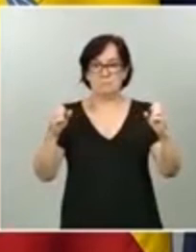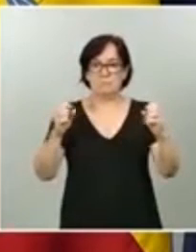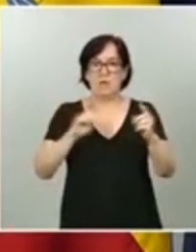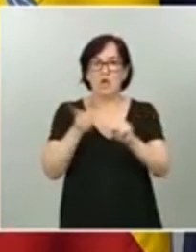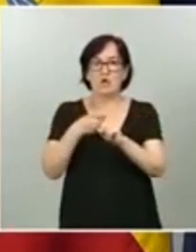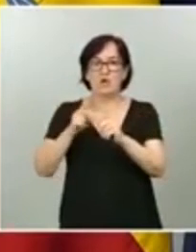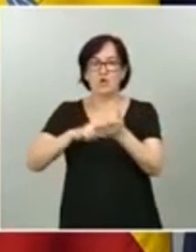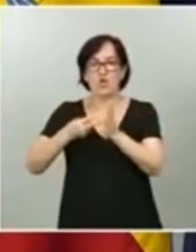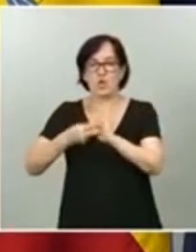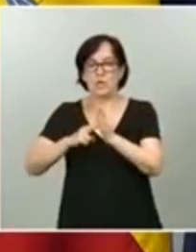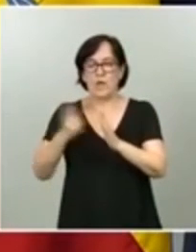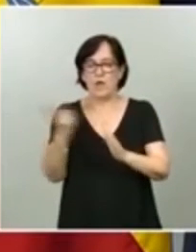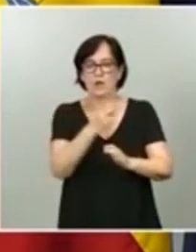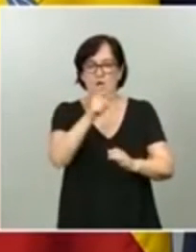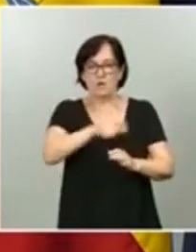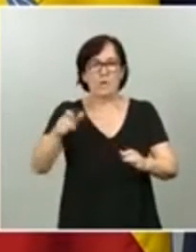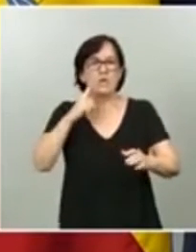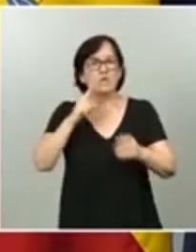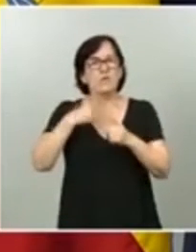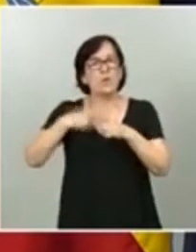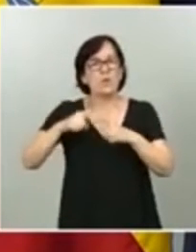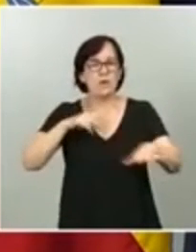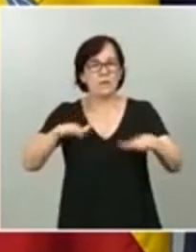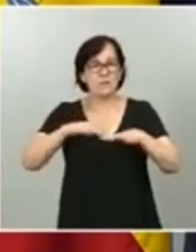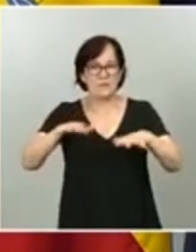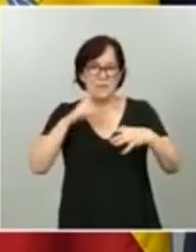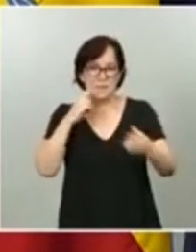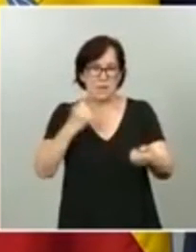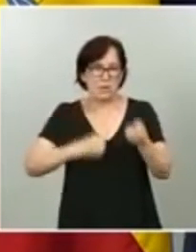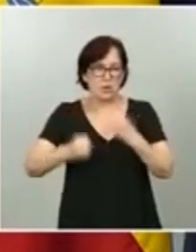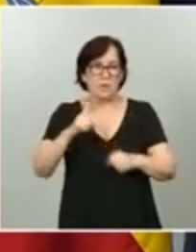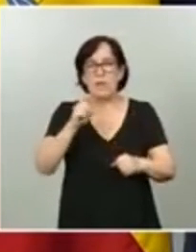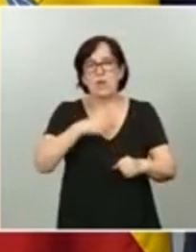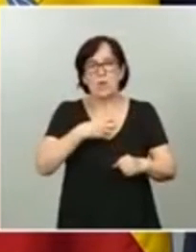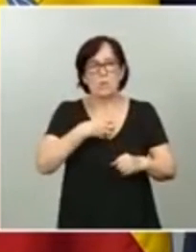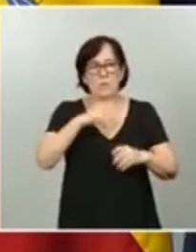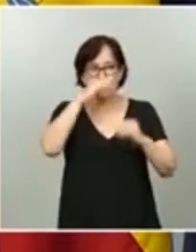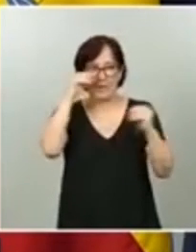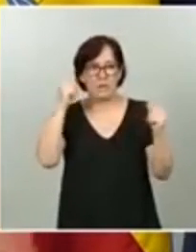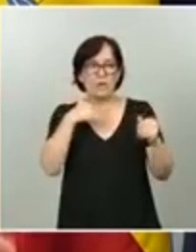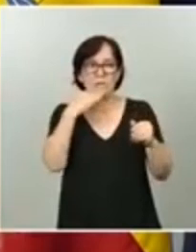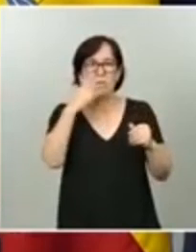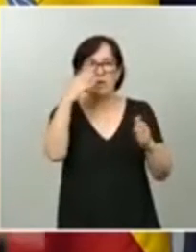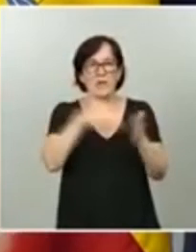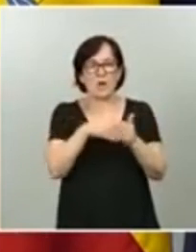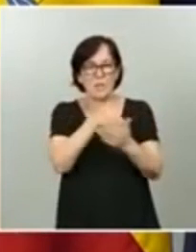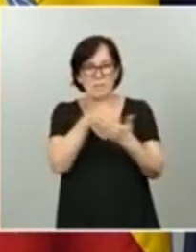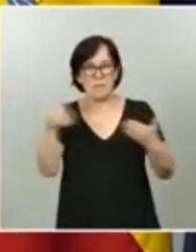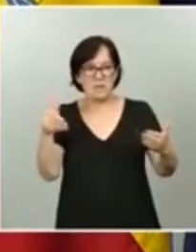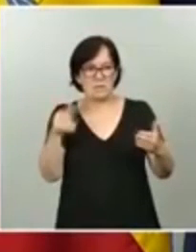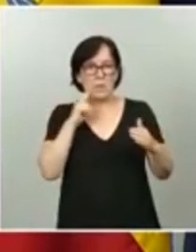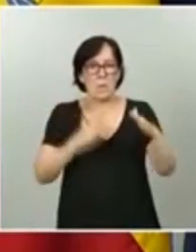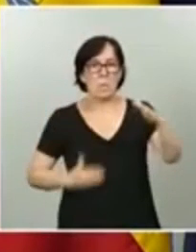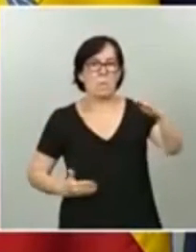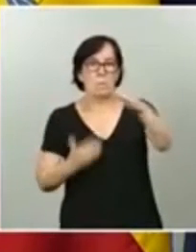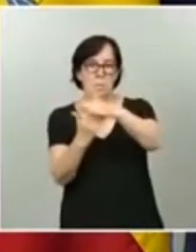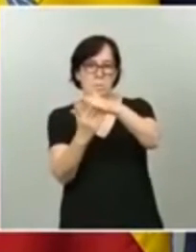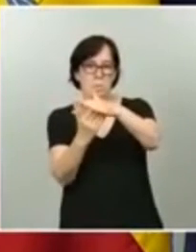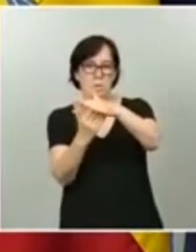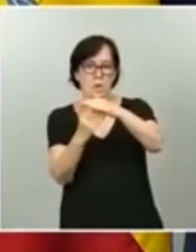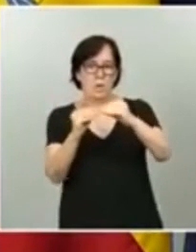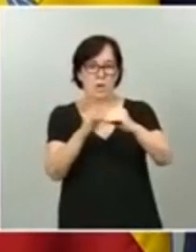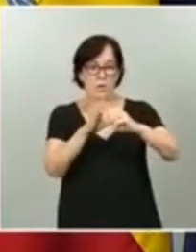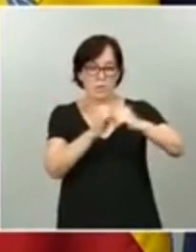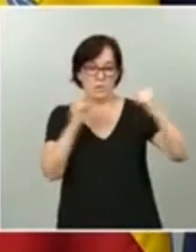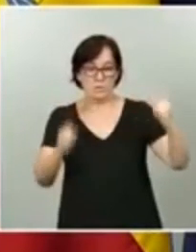elemento claramente dinamizador de la economía. Y no podemos olvidar que tenemos cerca de 5.000 millones paralizados o depositados en las cuentas de depósito y